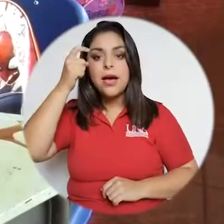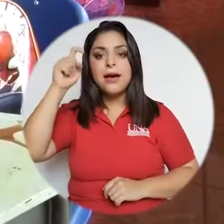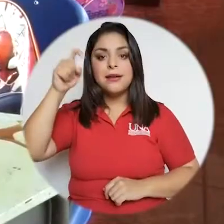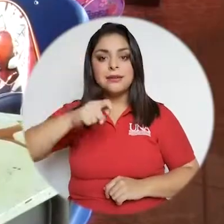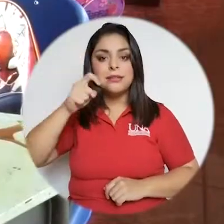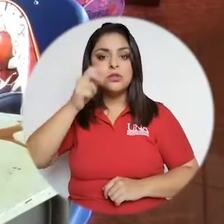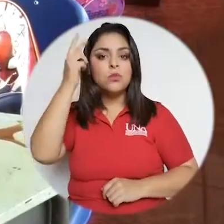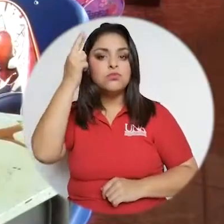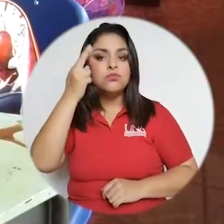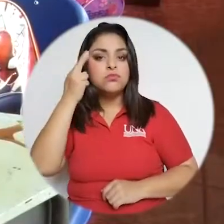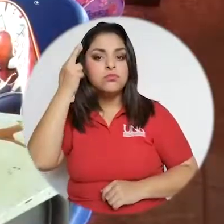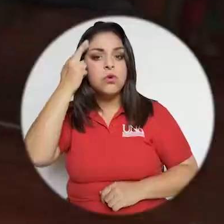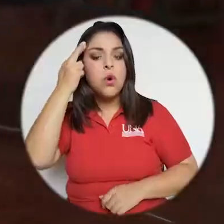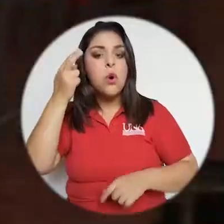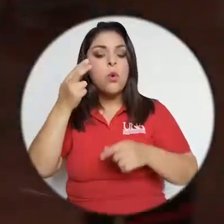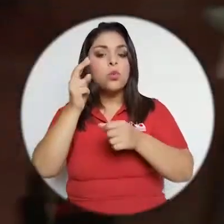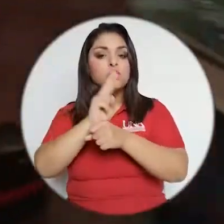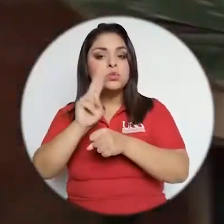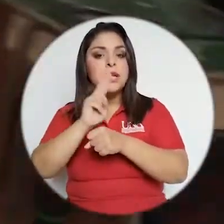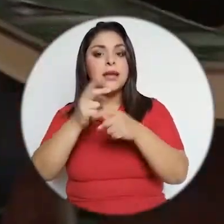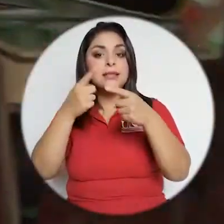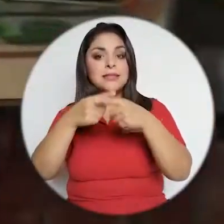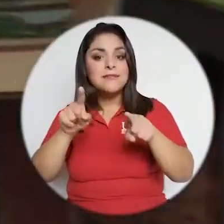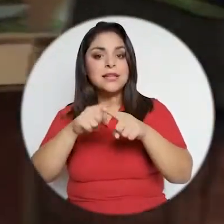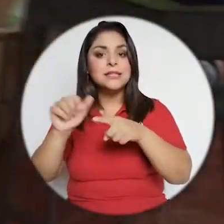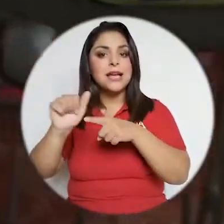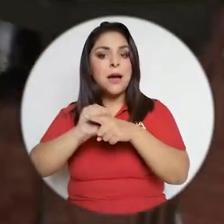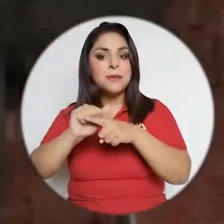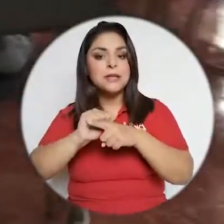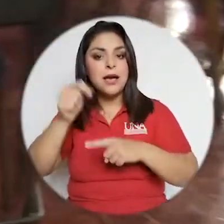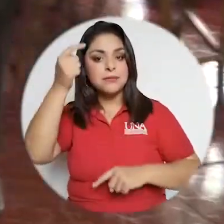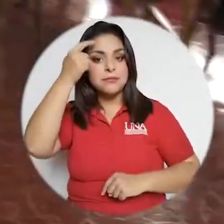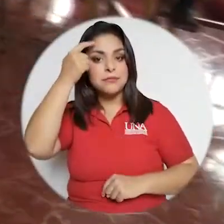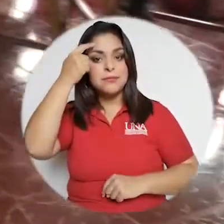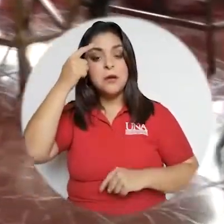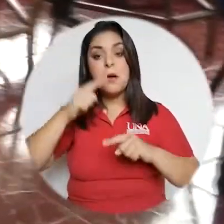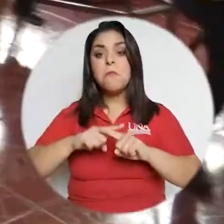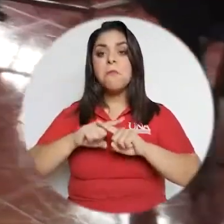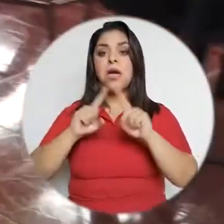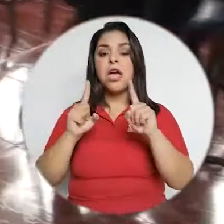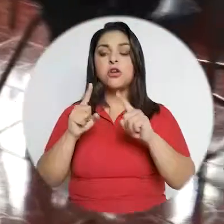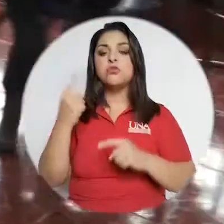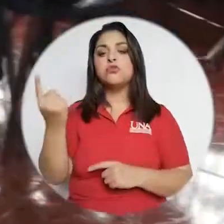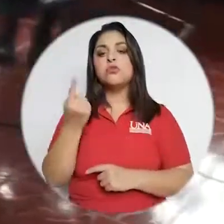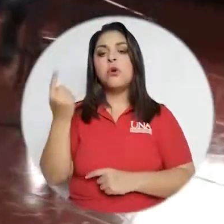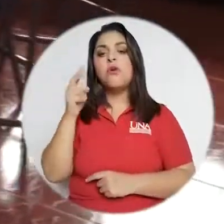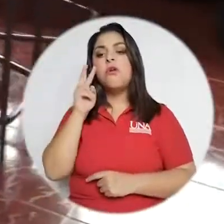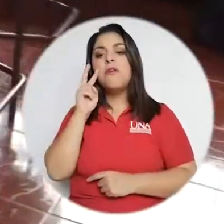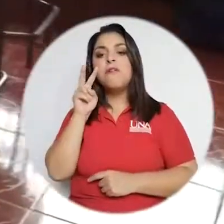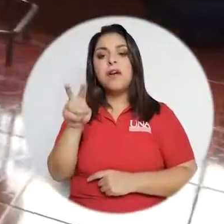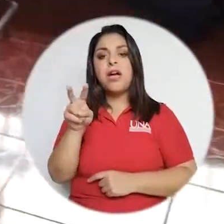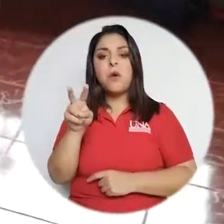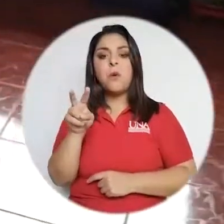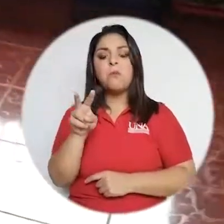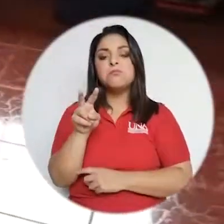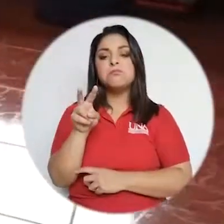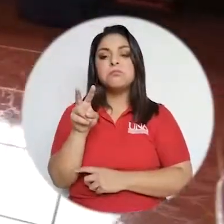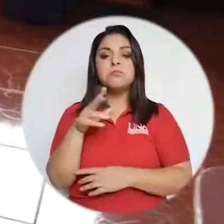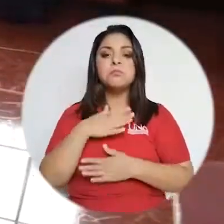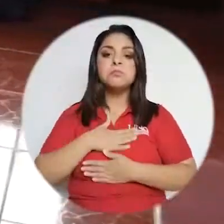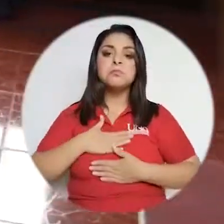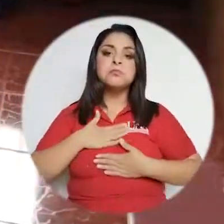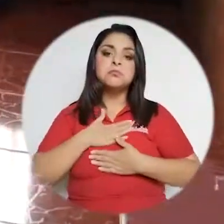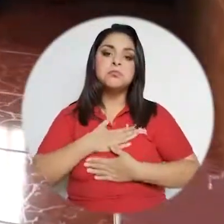es algo que requiere utilizar diferentes capacidades cognitivas. Mientras que cuando estamos simplemente viendo por puro